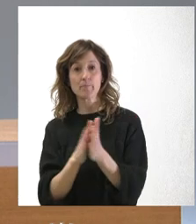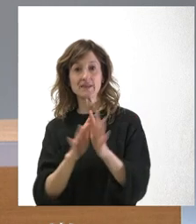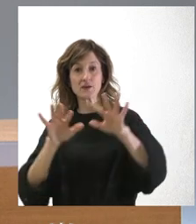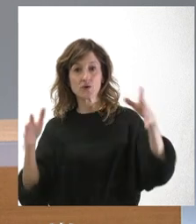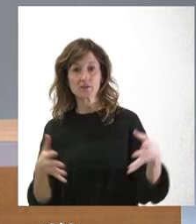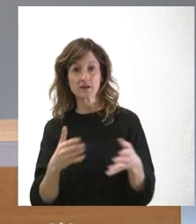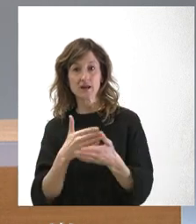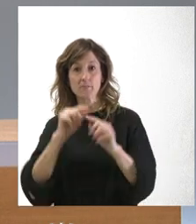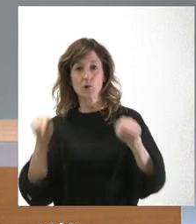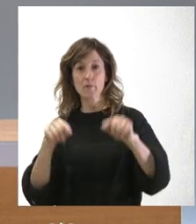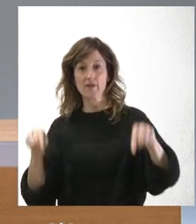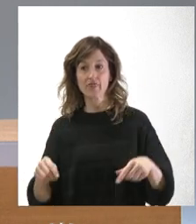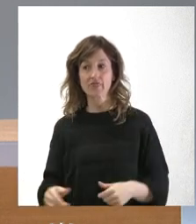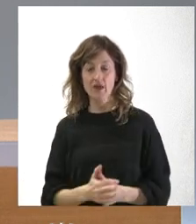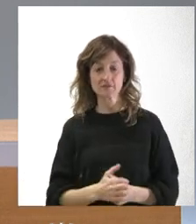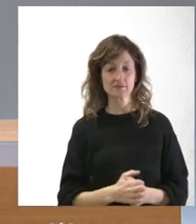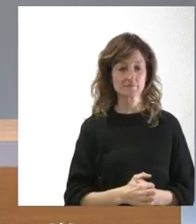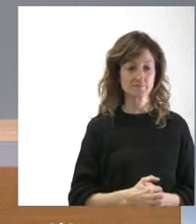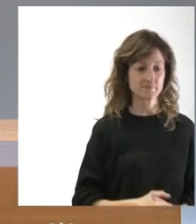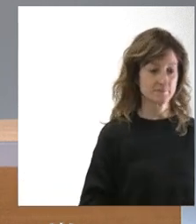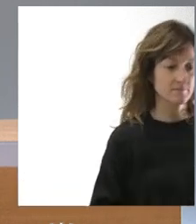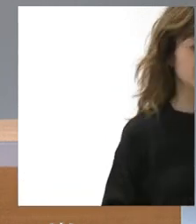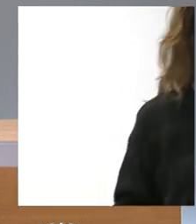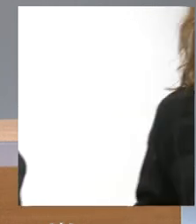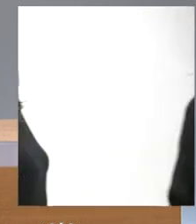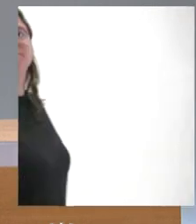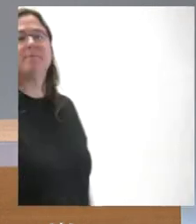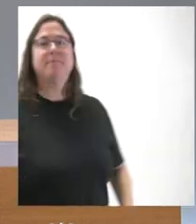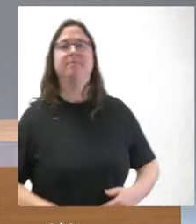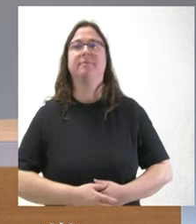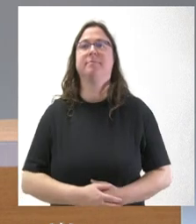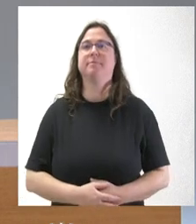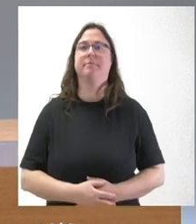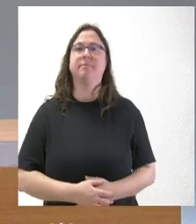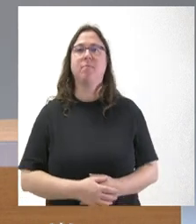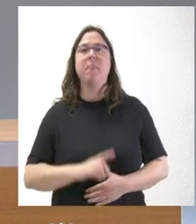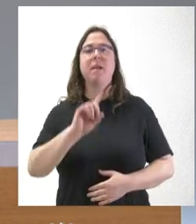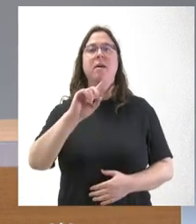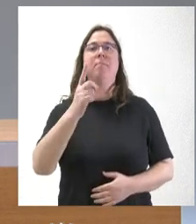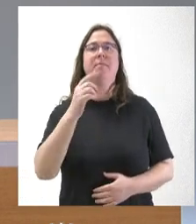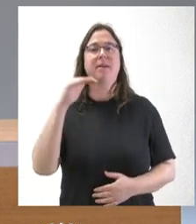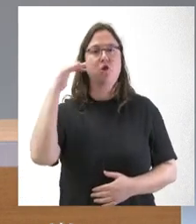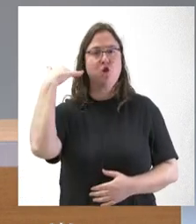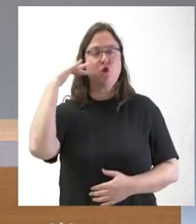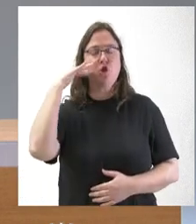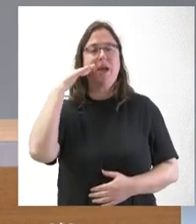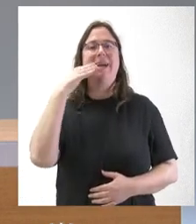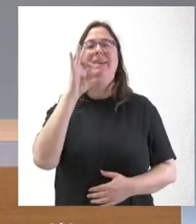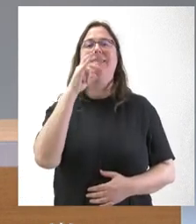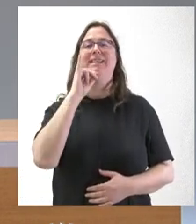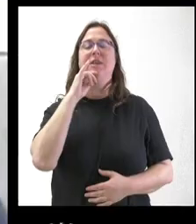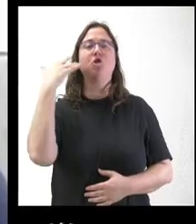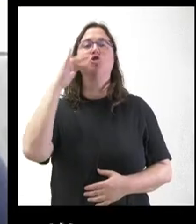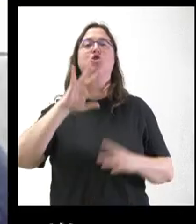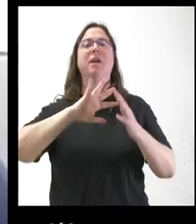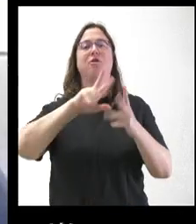resto de las provincias. Nos acercamos en primer lugar hasta Soria, donde está Sergio García, de Soria Noticias. Cuando quiera, Sergio, adelante. Buenos